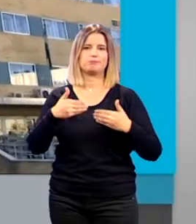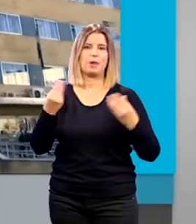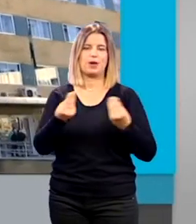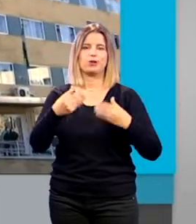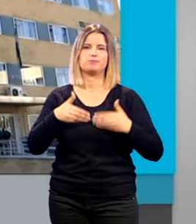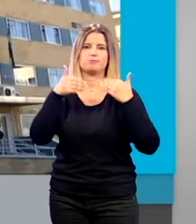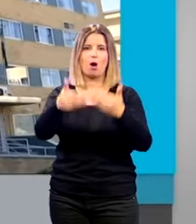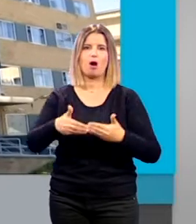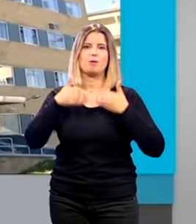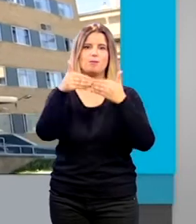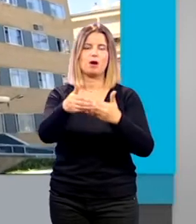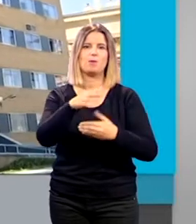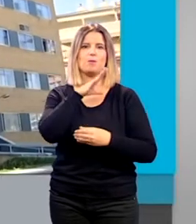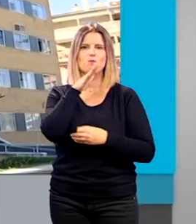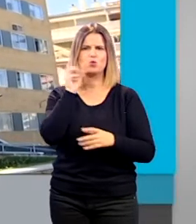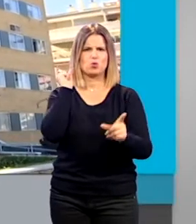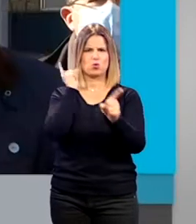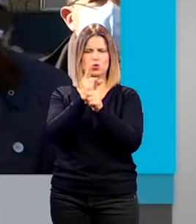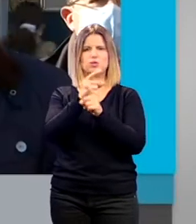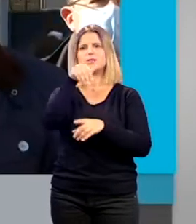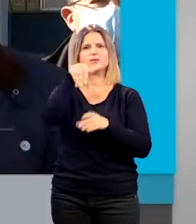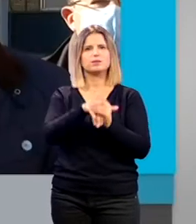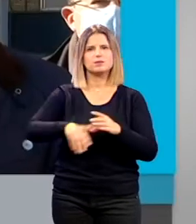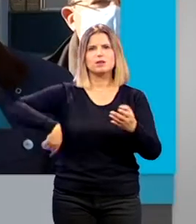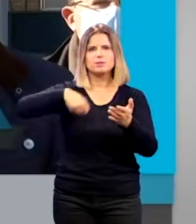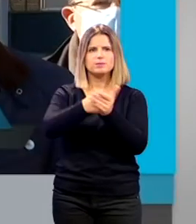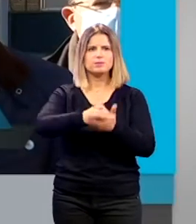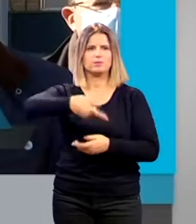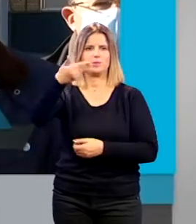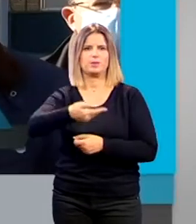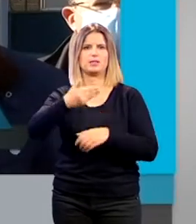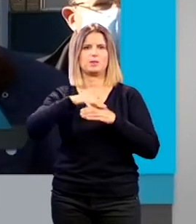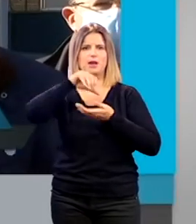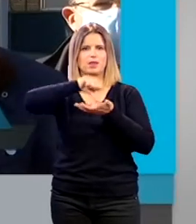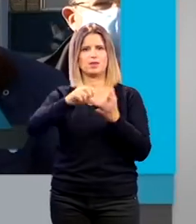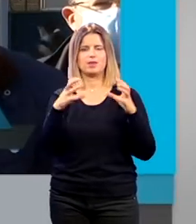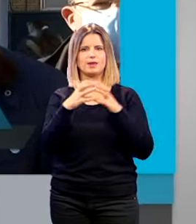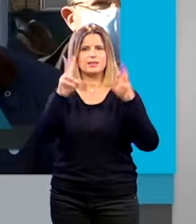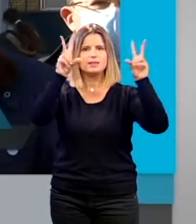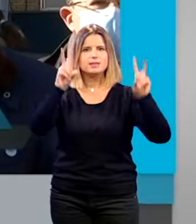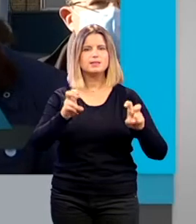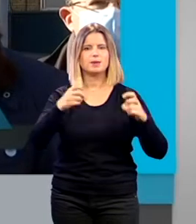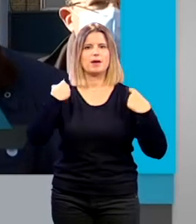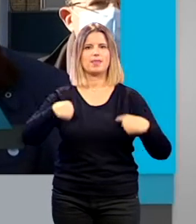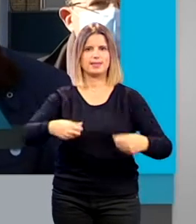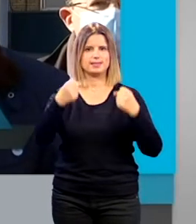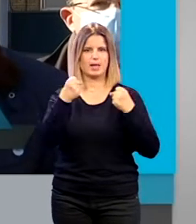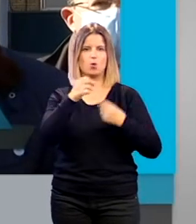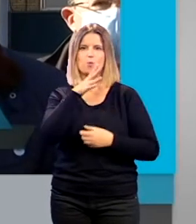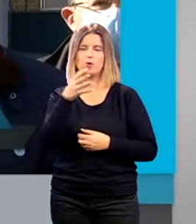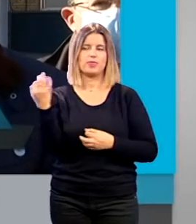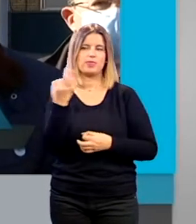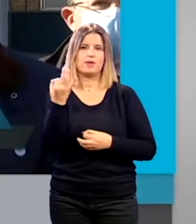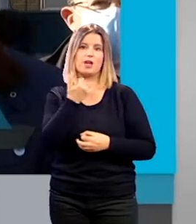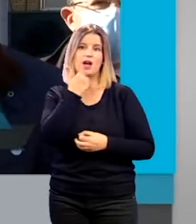capital que ha votado en contra de estas inversiones tan importantes para nuestra ciudad en materia en materia de salud que desde luego tendrán que